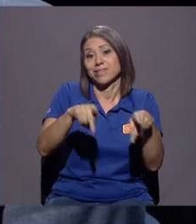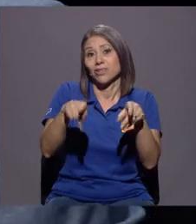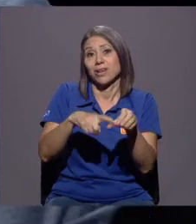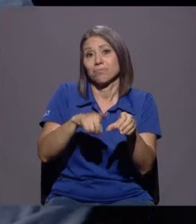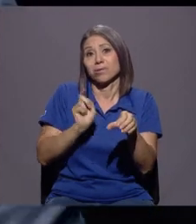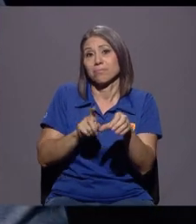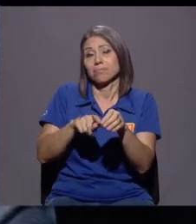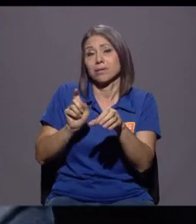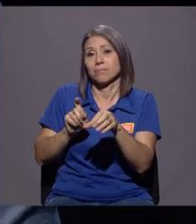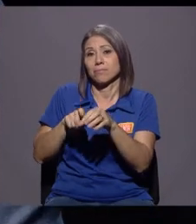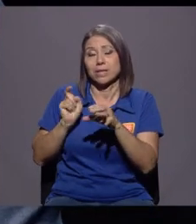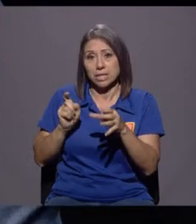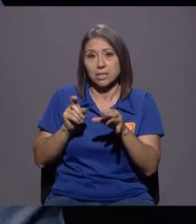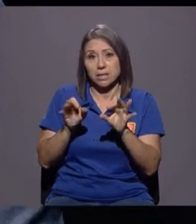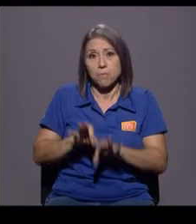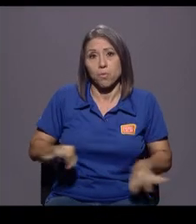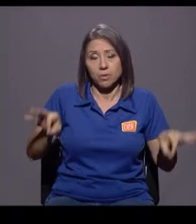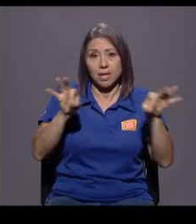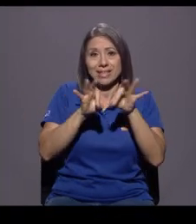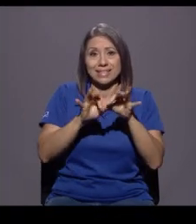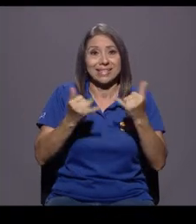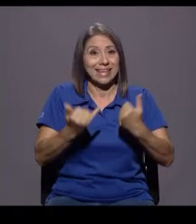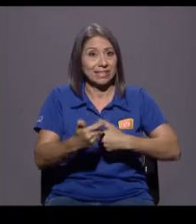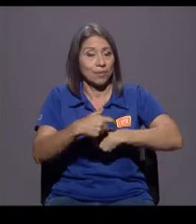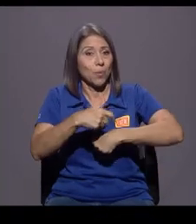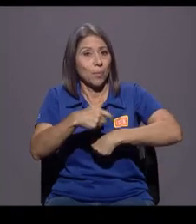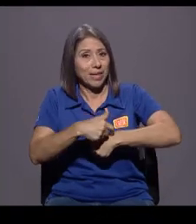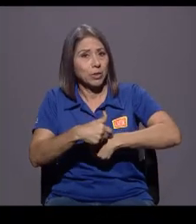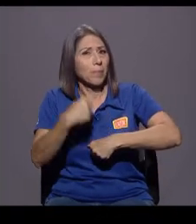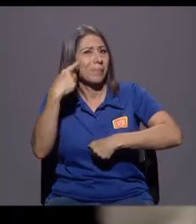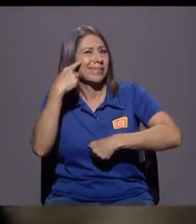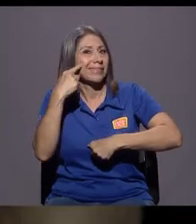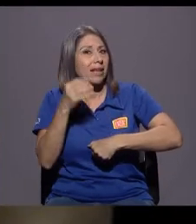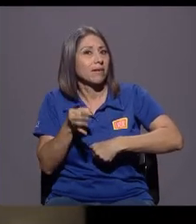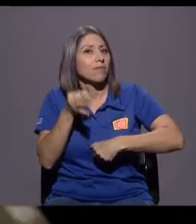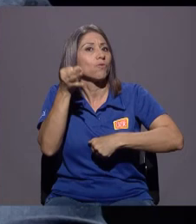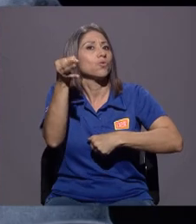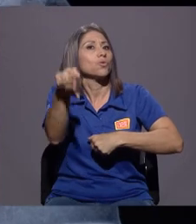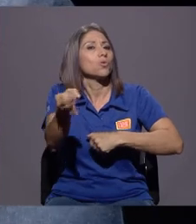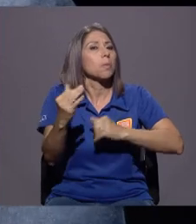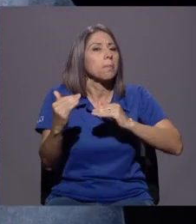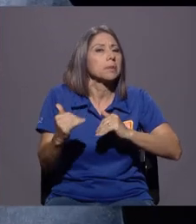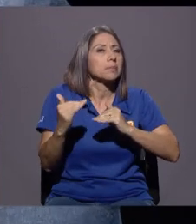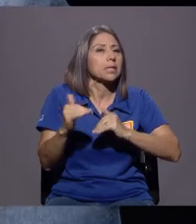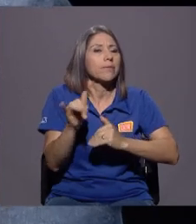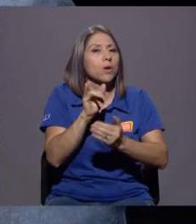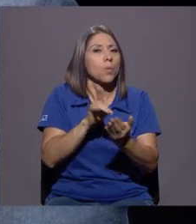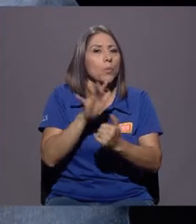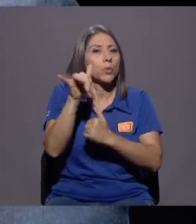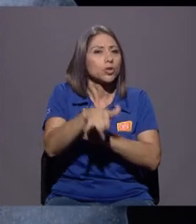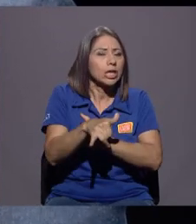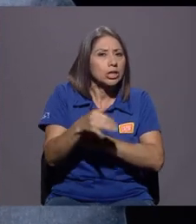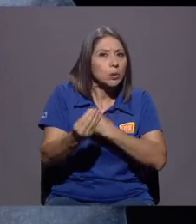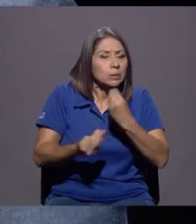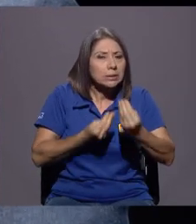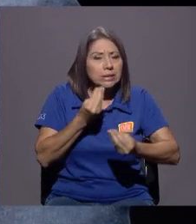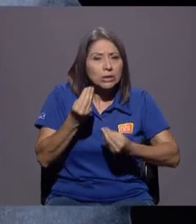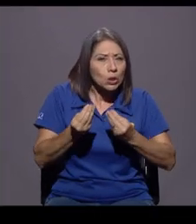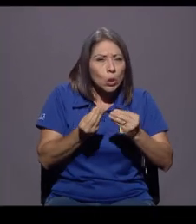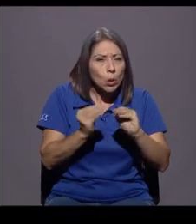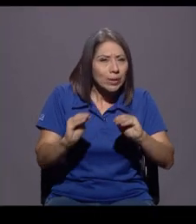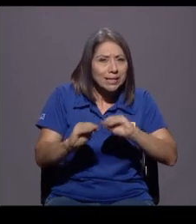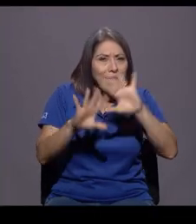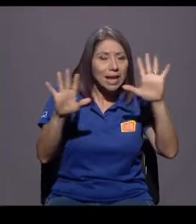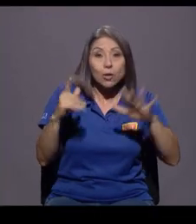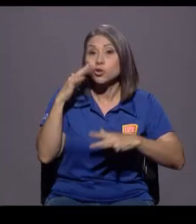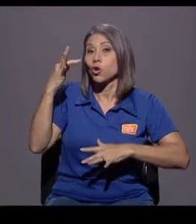este momento, la posibilidad de tener una perspectiva futuro como proyecto, tal vez no es tan claro. Yo creo que